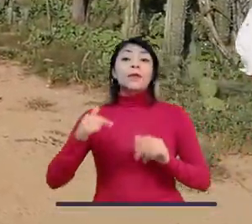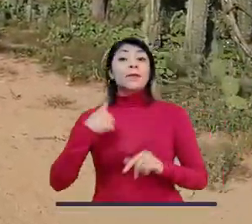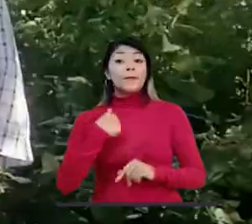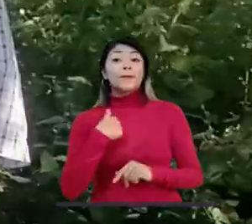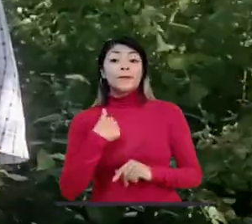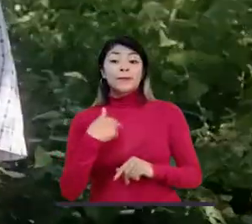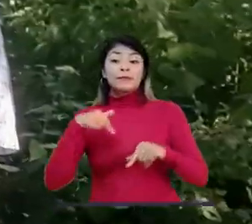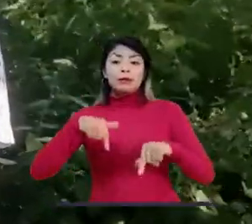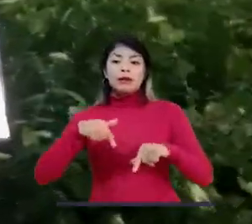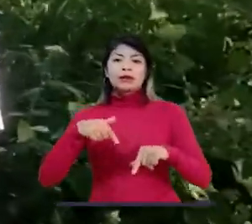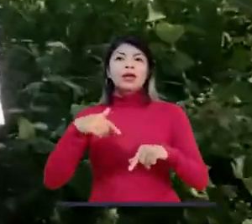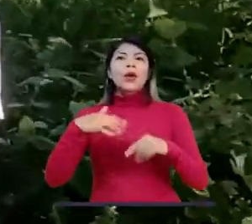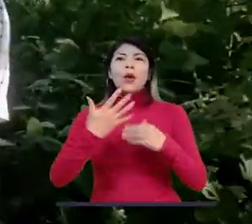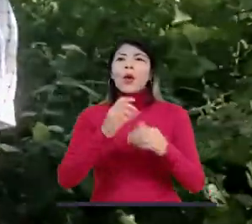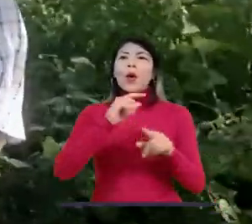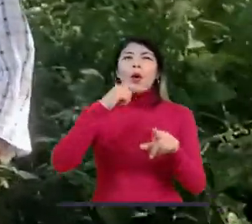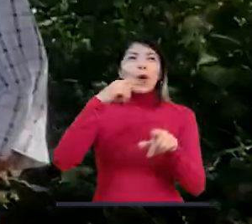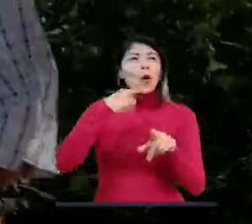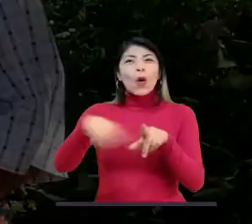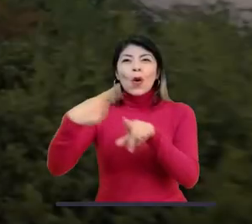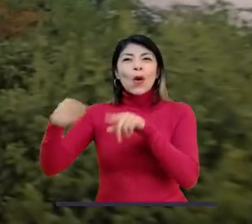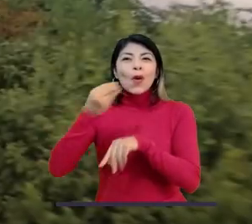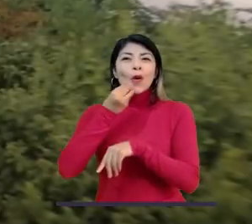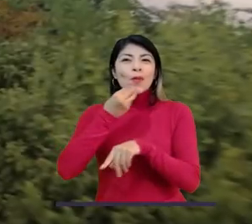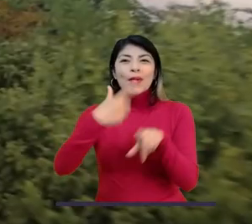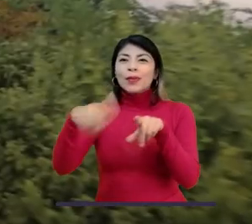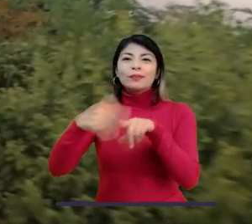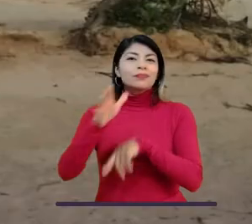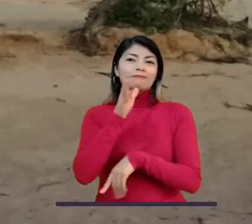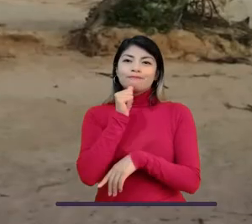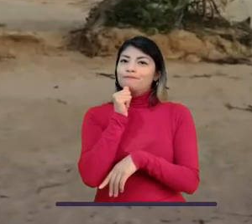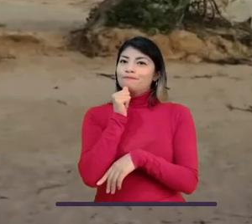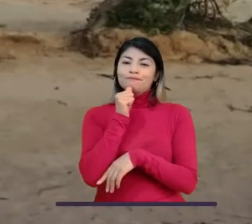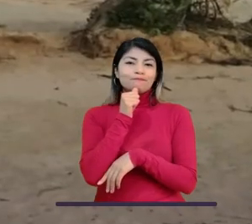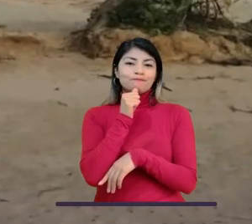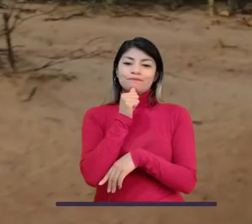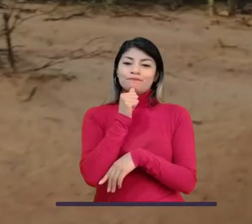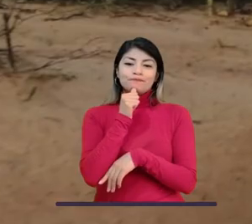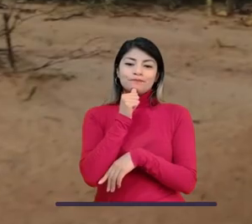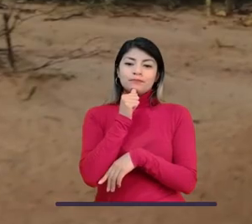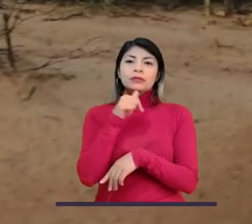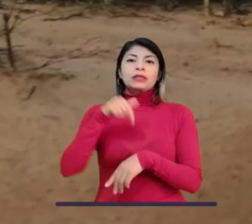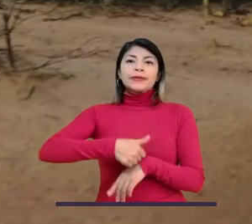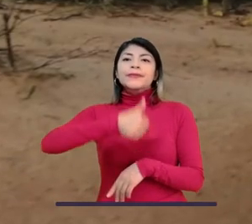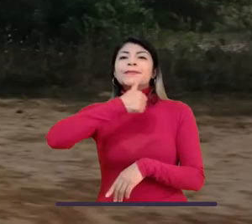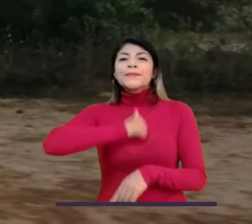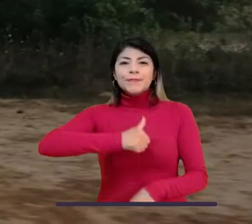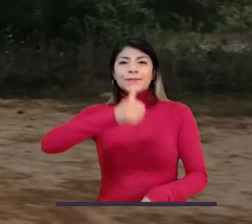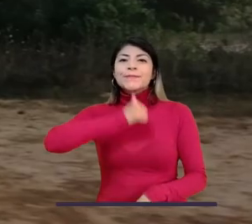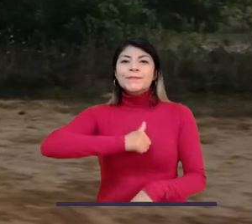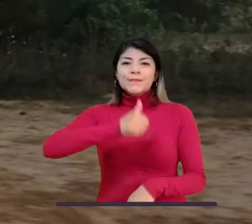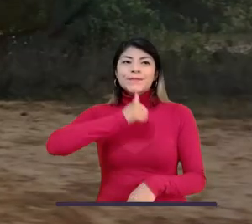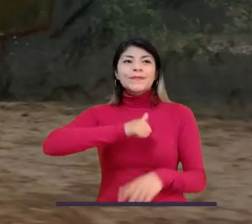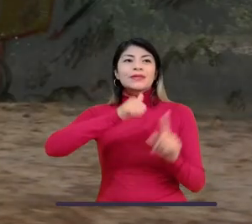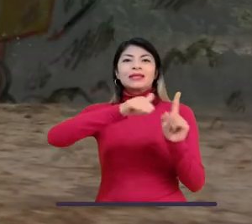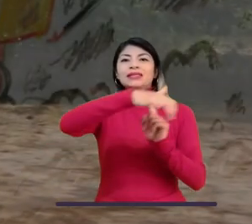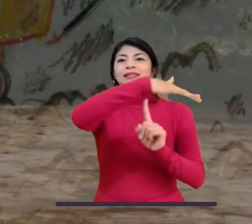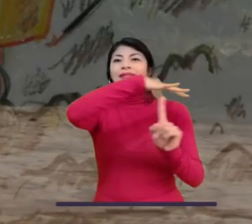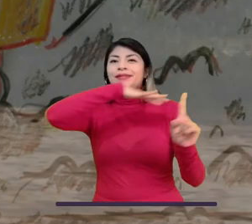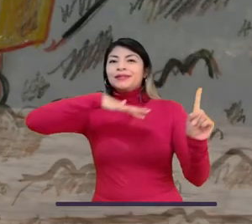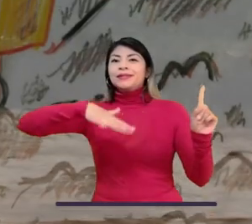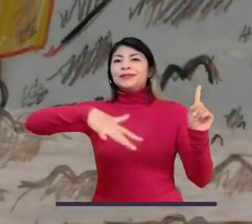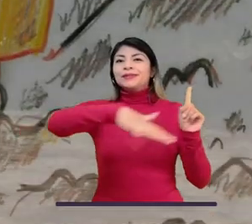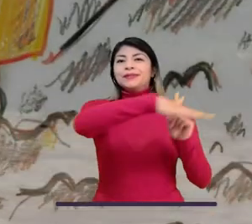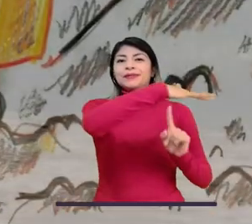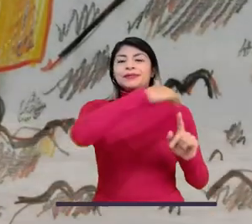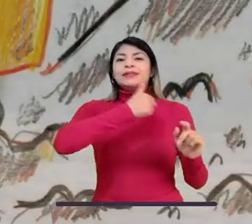Cuando no llueve, no se consiguen sus alimentos. Estamos cada día soportando cargas ambientales,